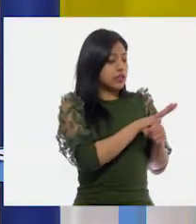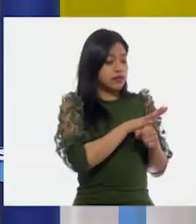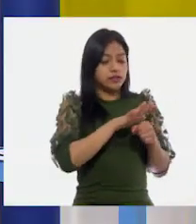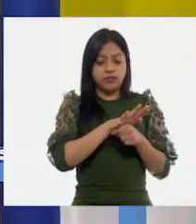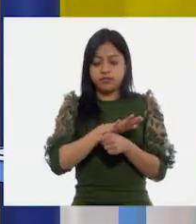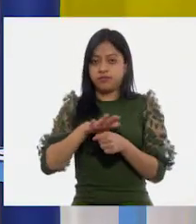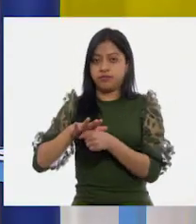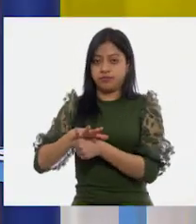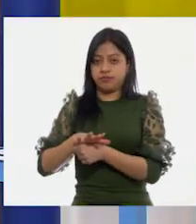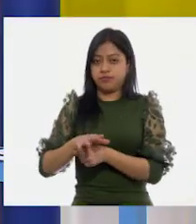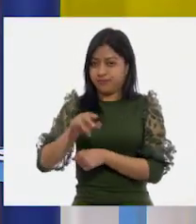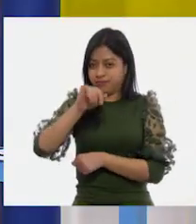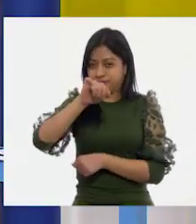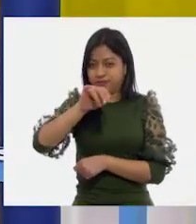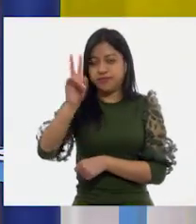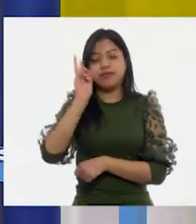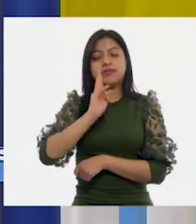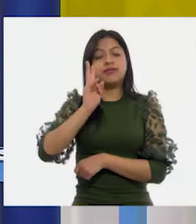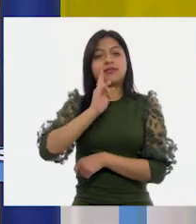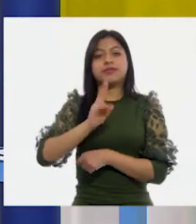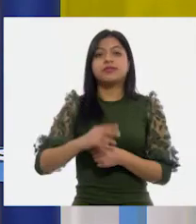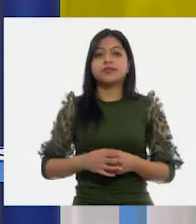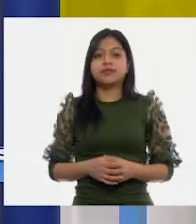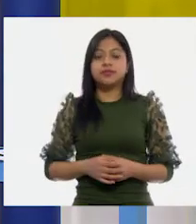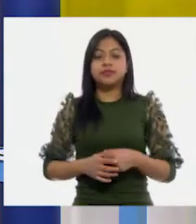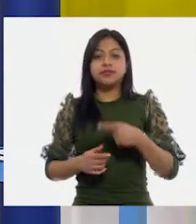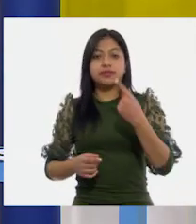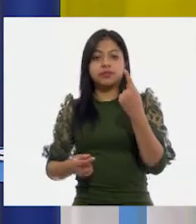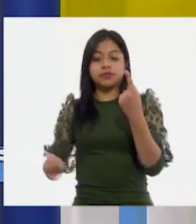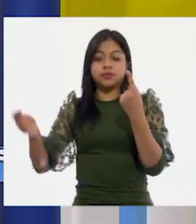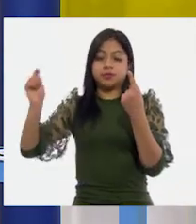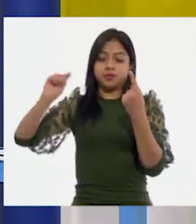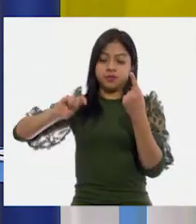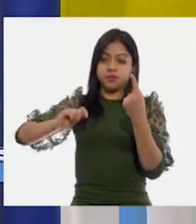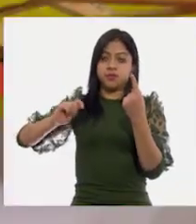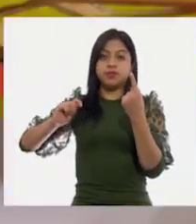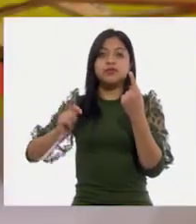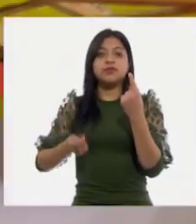otros. a ver... Vamos Una...